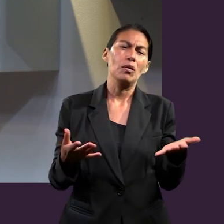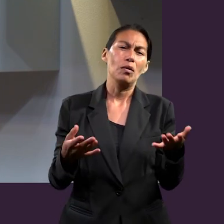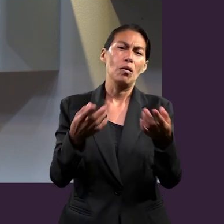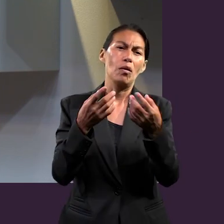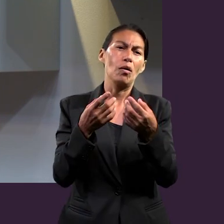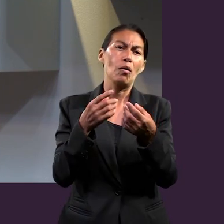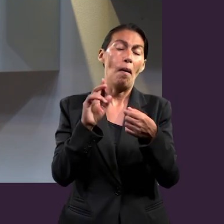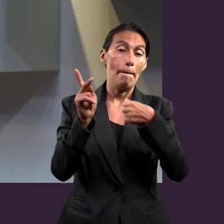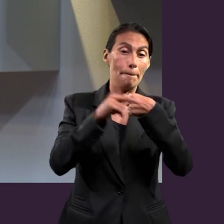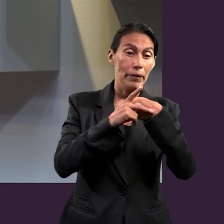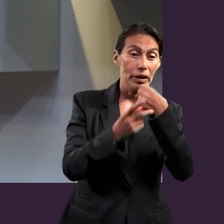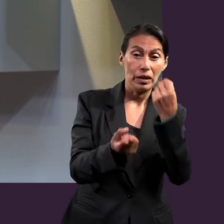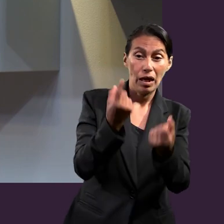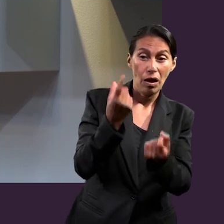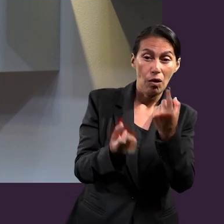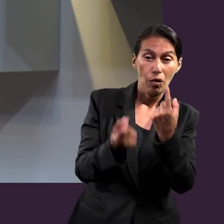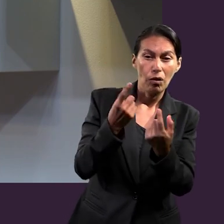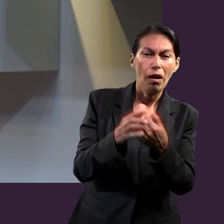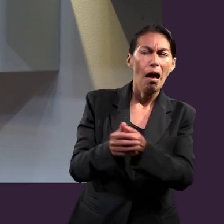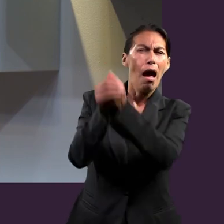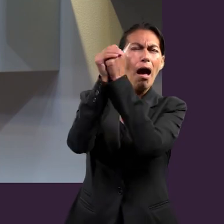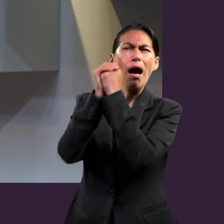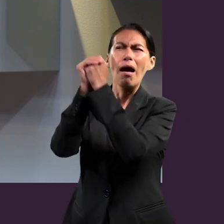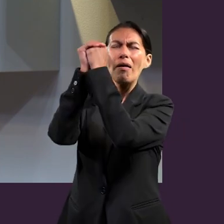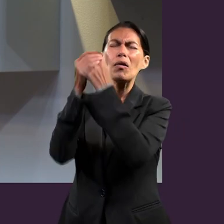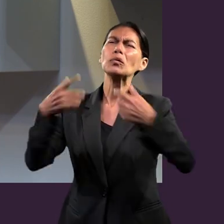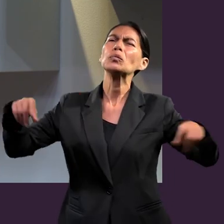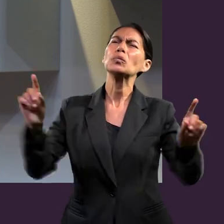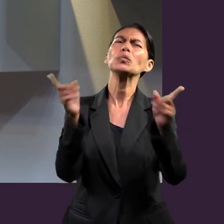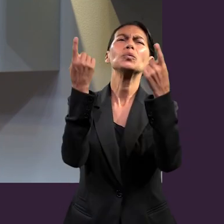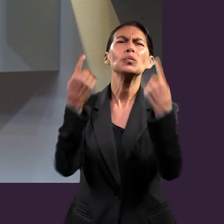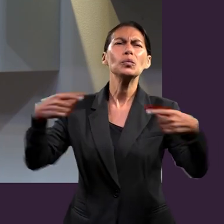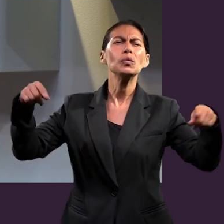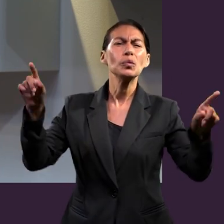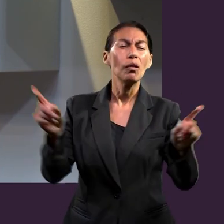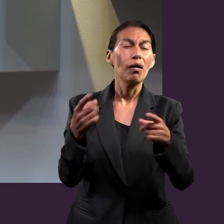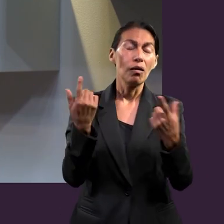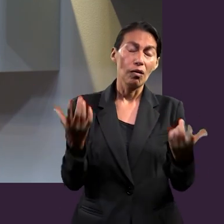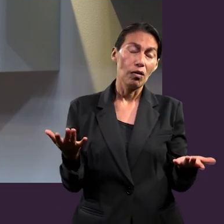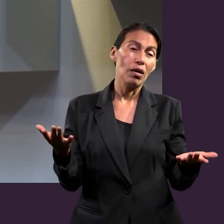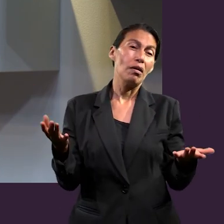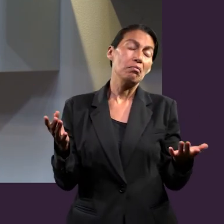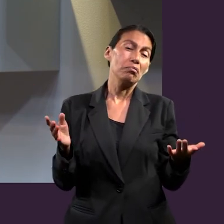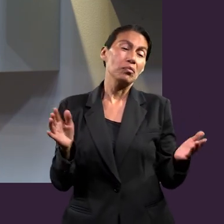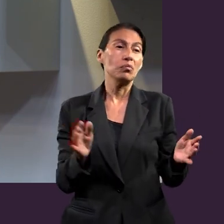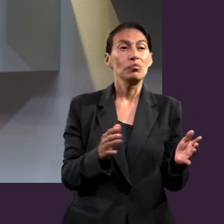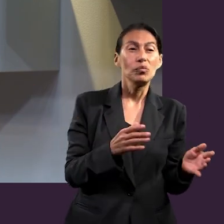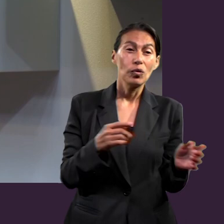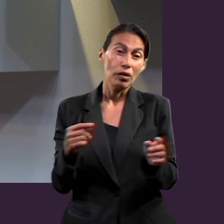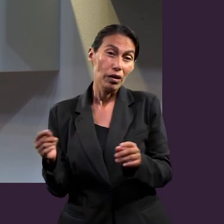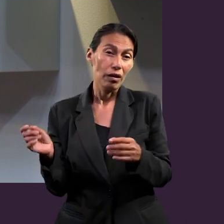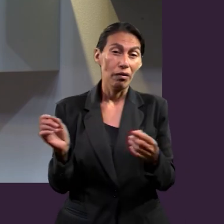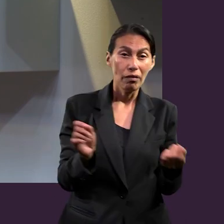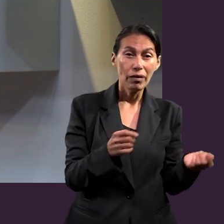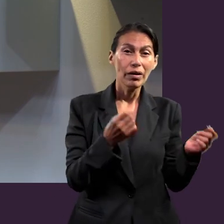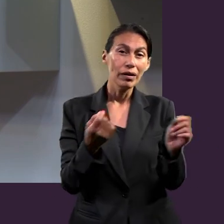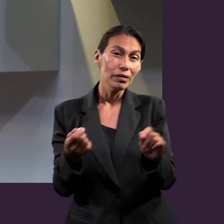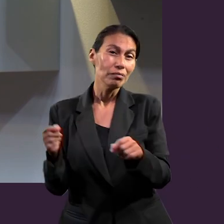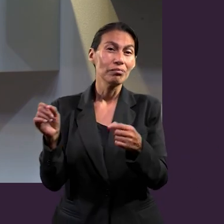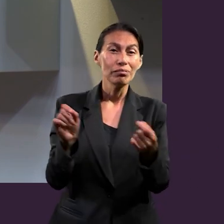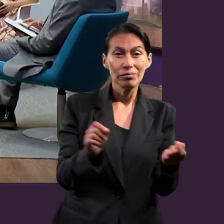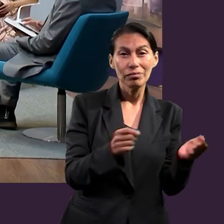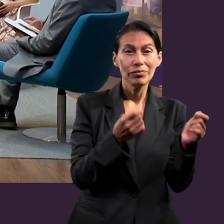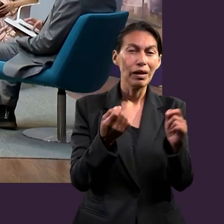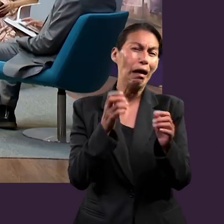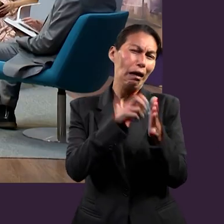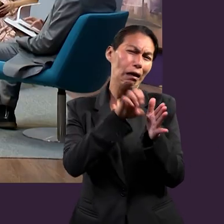sangre más caliente, pues en su adoración musical sus alabanzas son más rítmicas, se mueven incluso ellos para adorar,